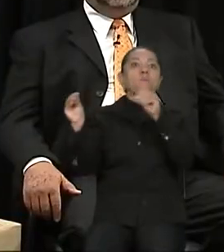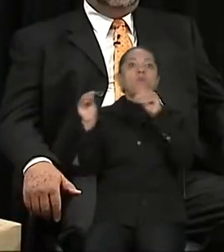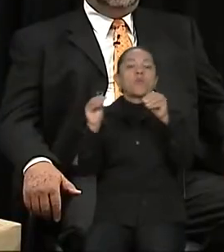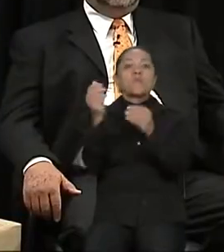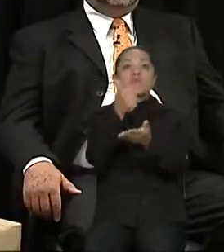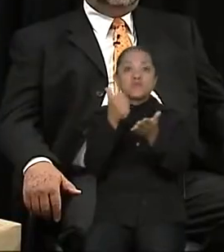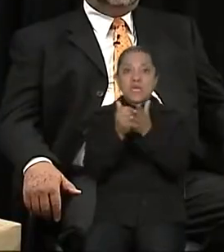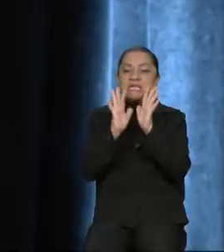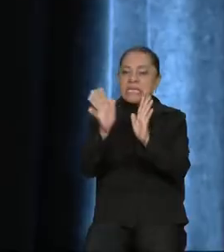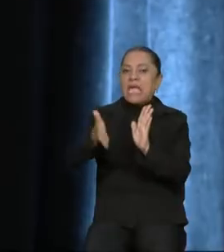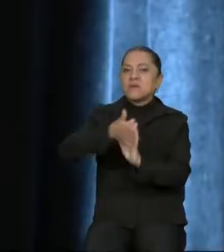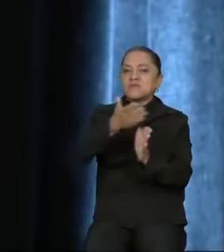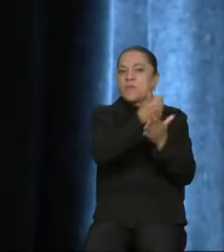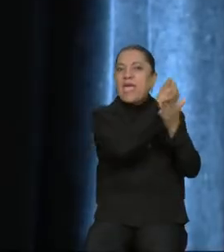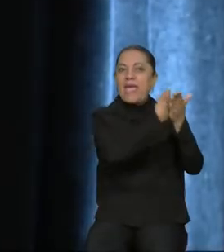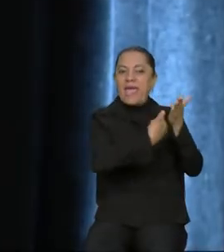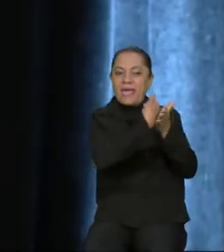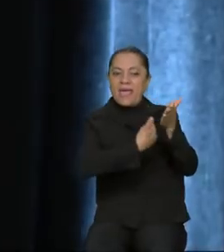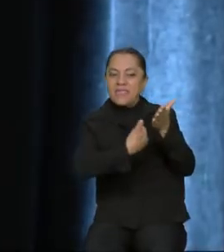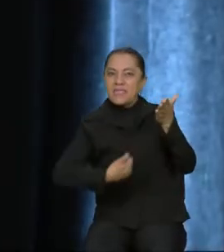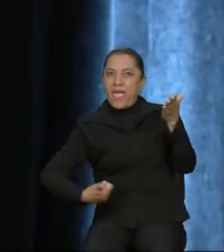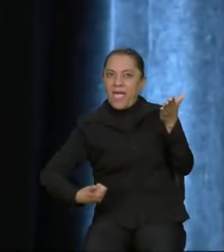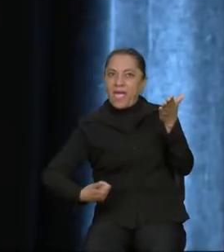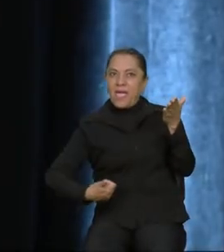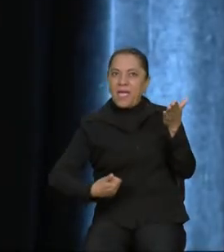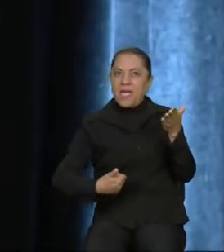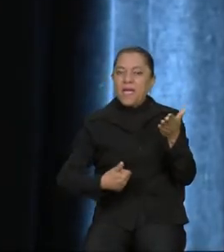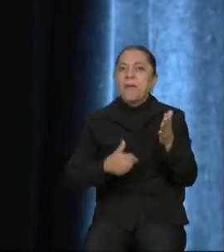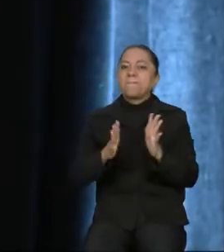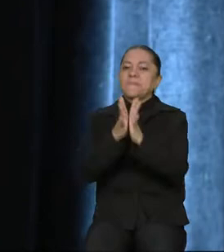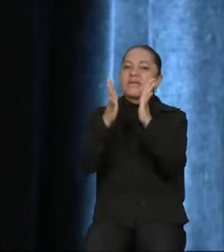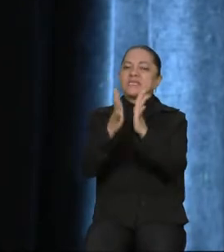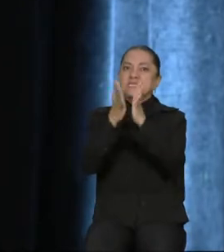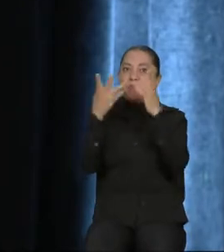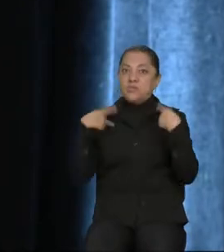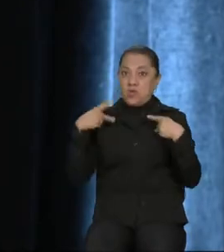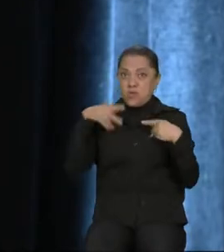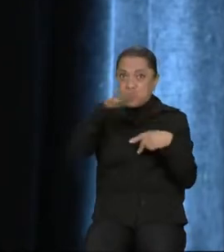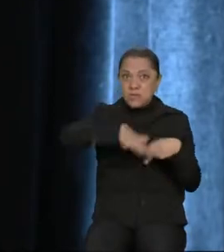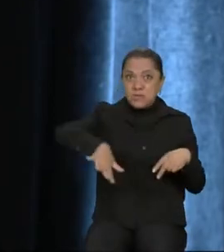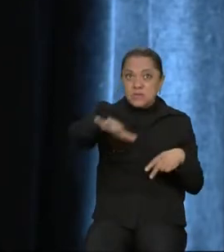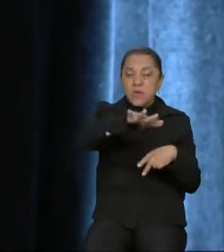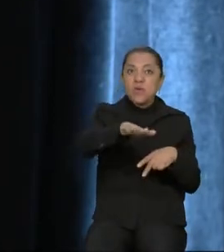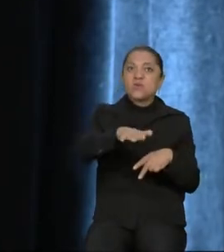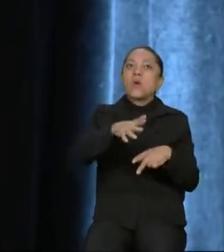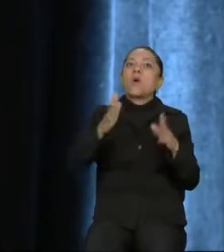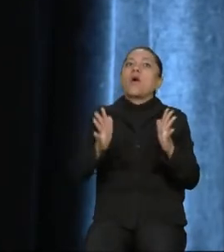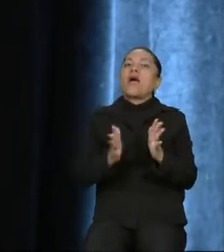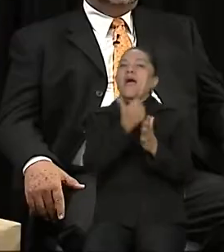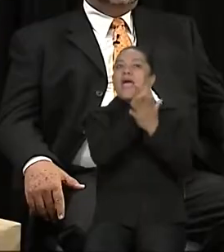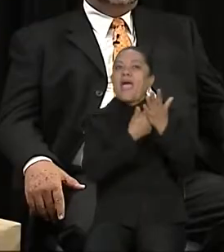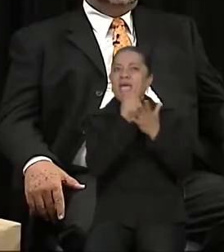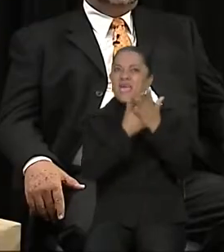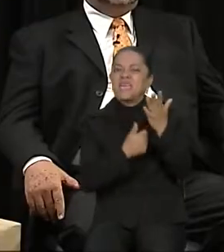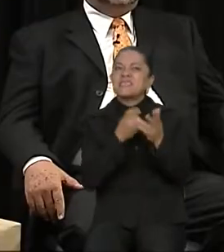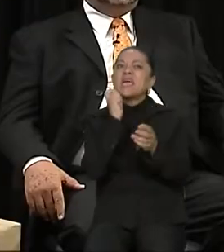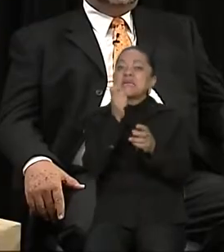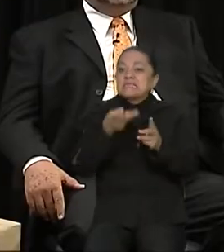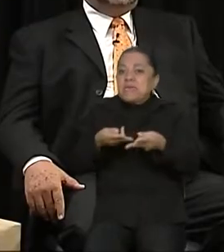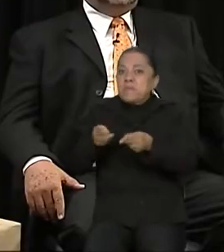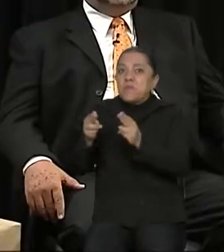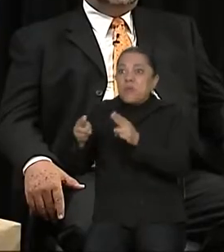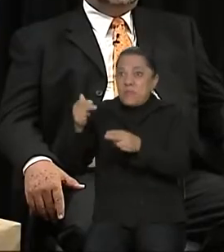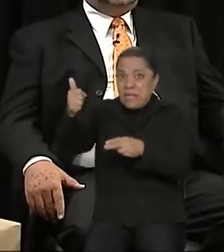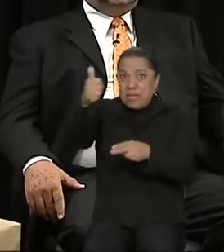una agenda, una agenda de participación ciudadana, una agenda en la que las causas de las y los